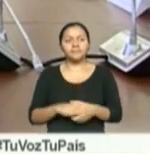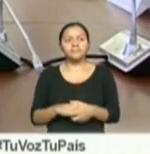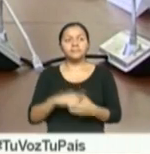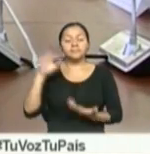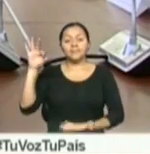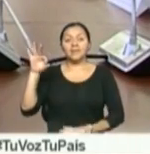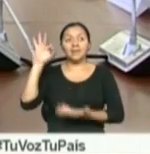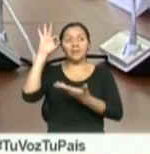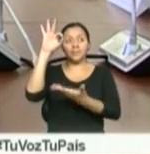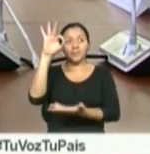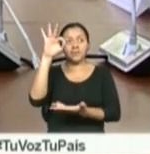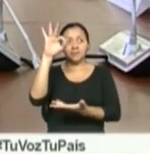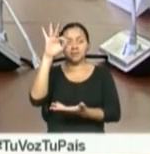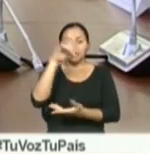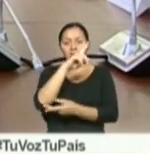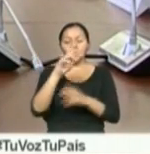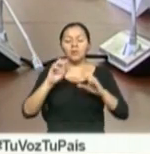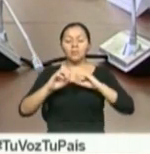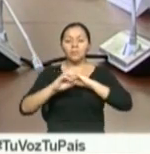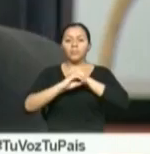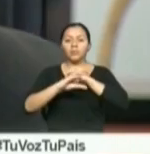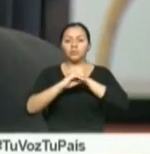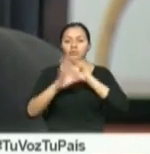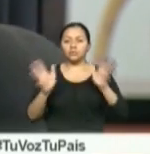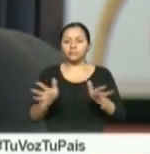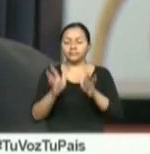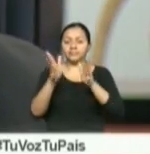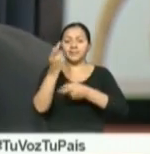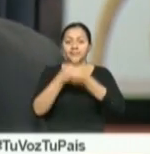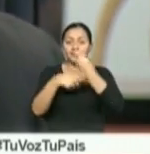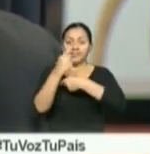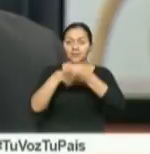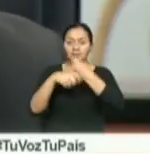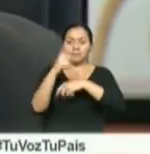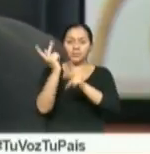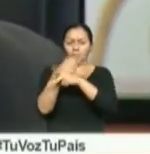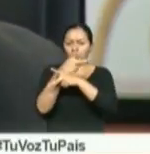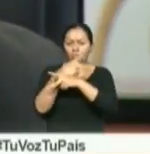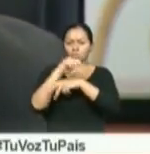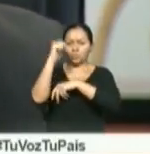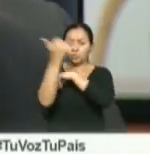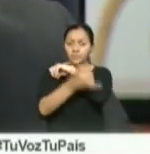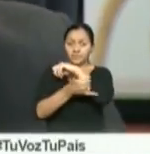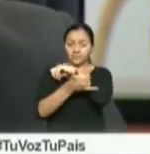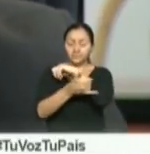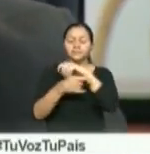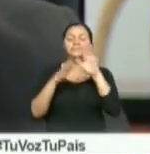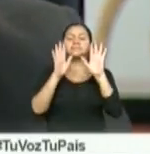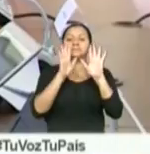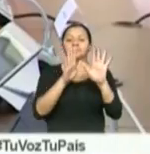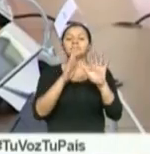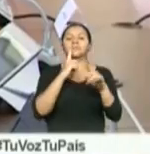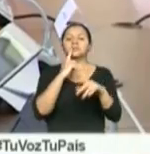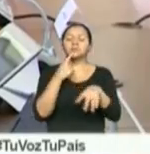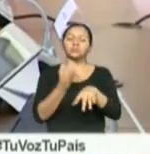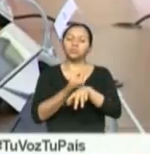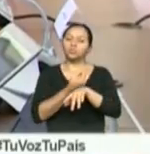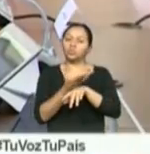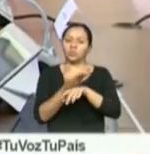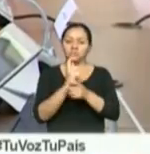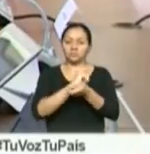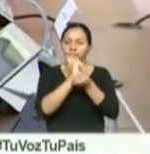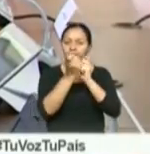representantes de la Corporación de Promoción de Exportaciones del Ecuador Corpey quienes entregaron sus observaciones al proyecto de Código de Comercio.